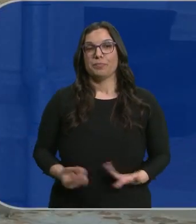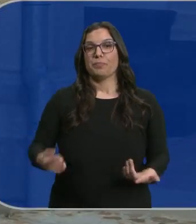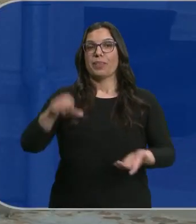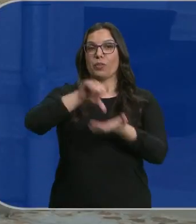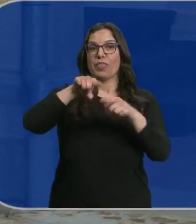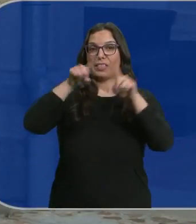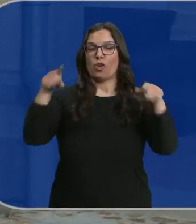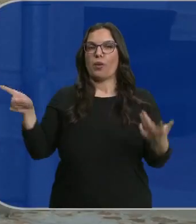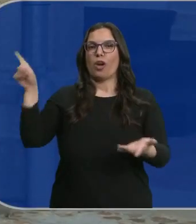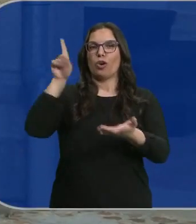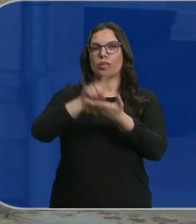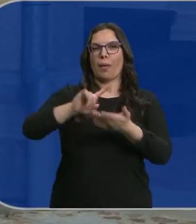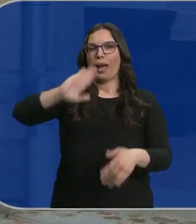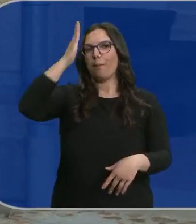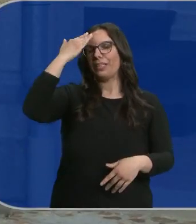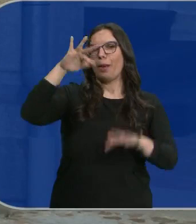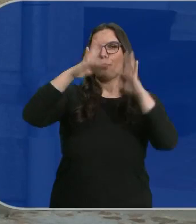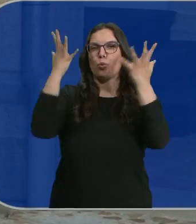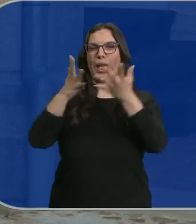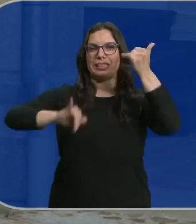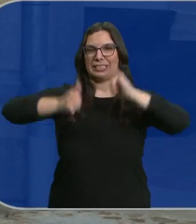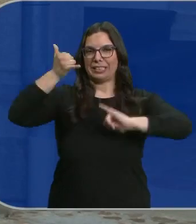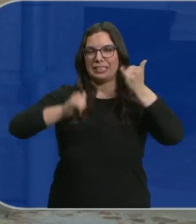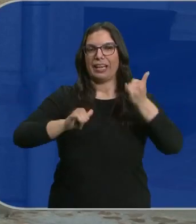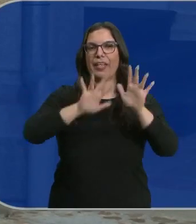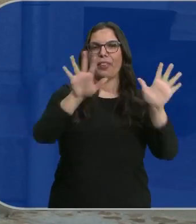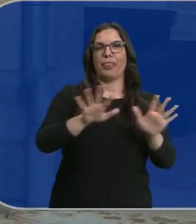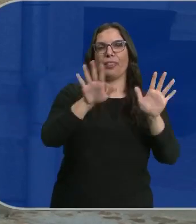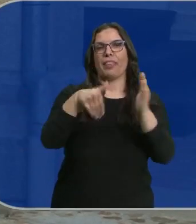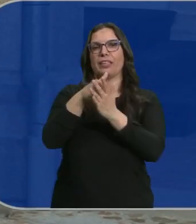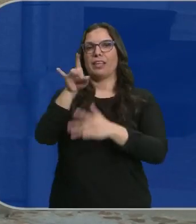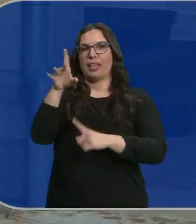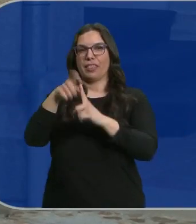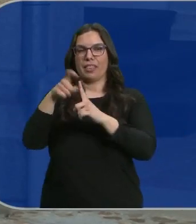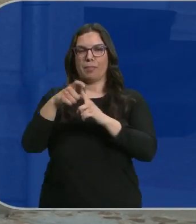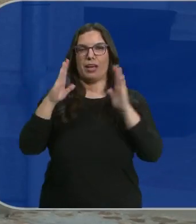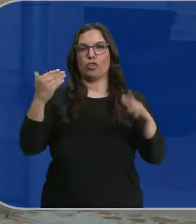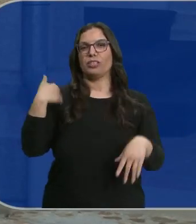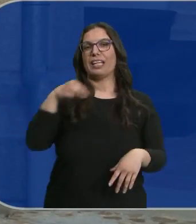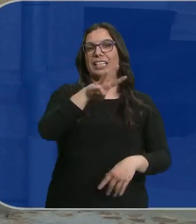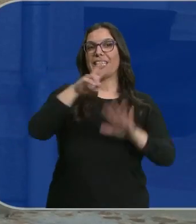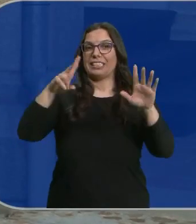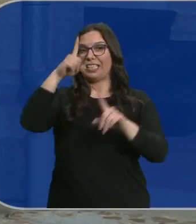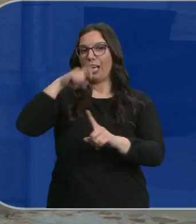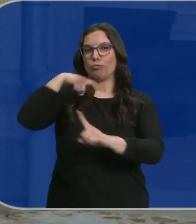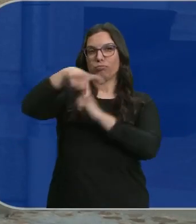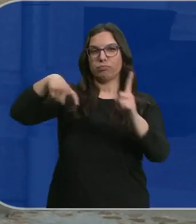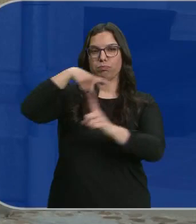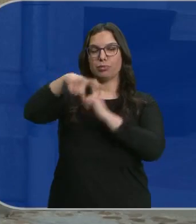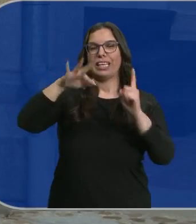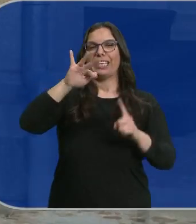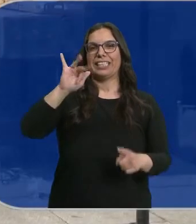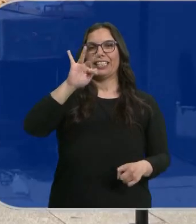Segovia volverá a convertirse en capital mundial del títere entre el 10 y el 15 de mayo. Llega la 37ª edición de